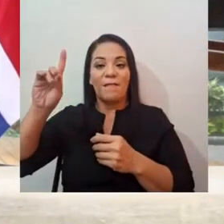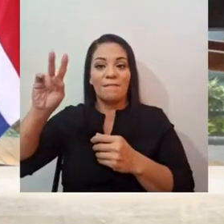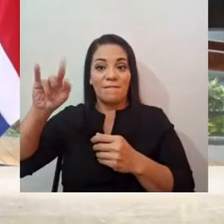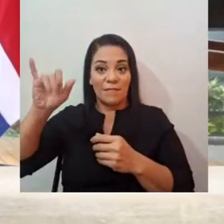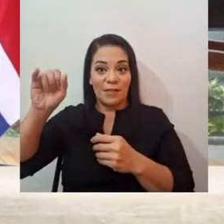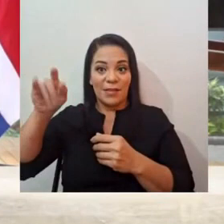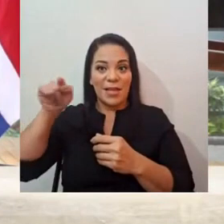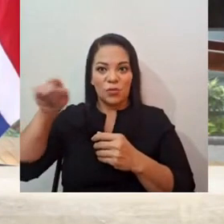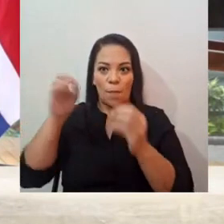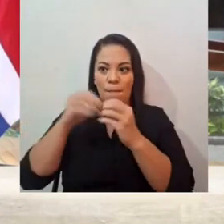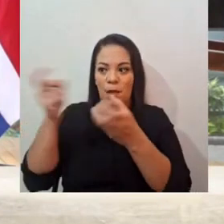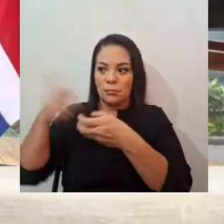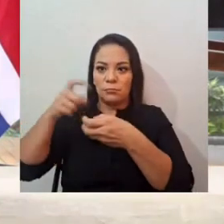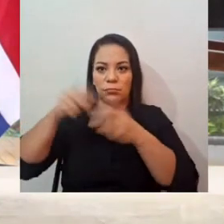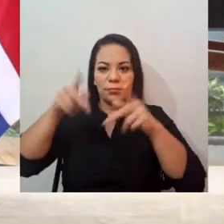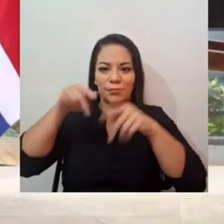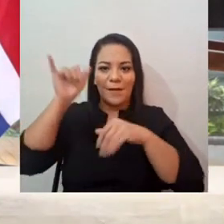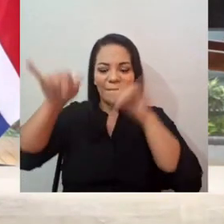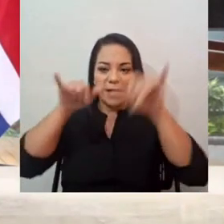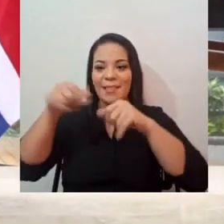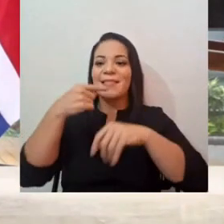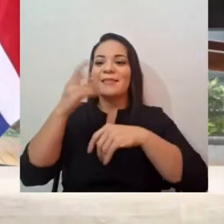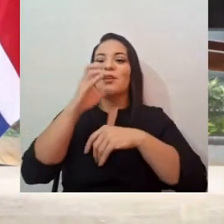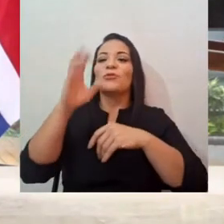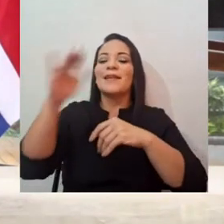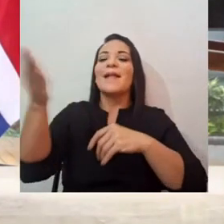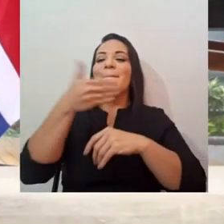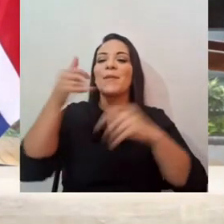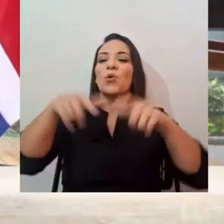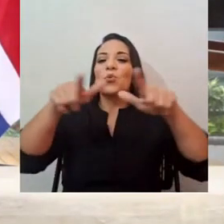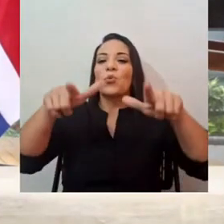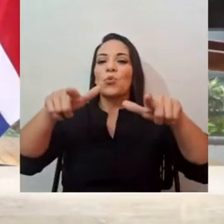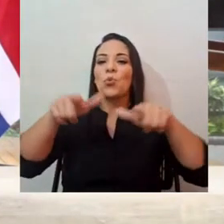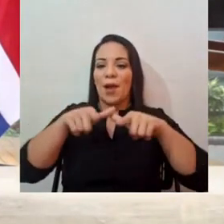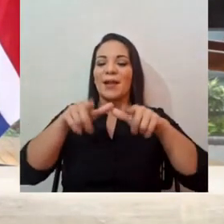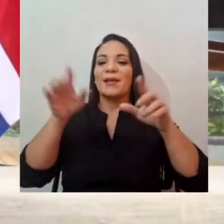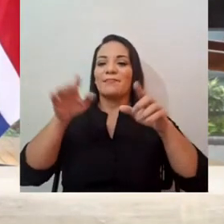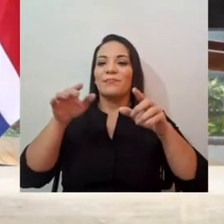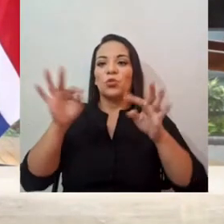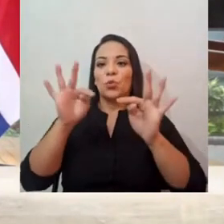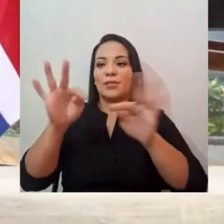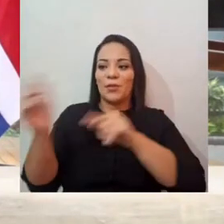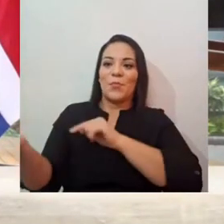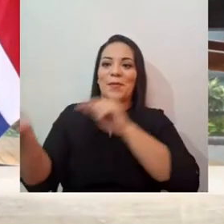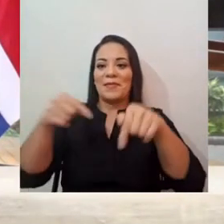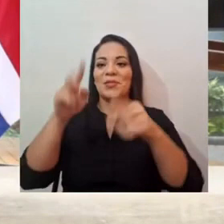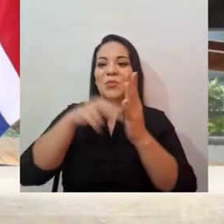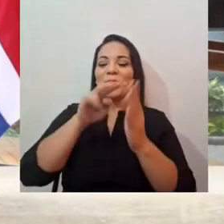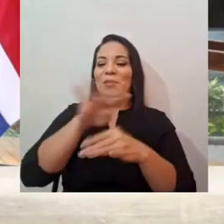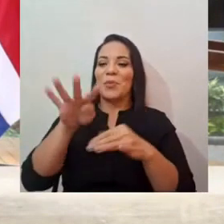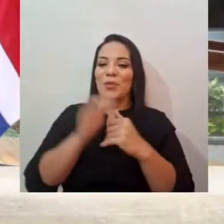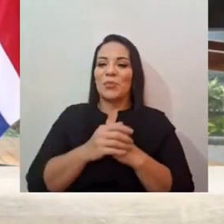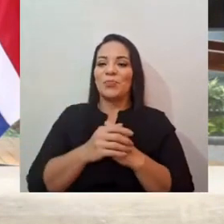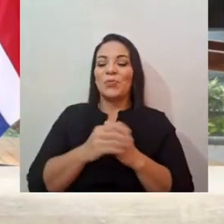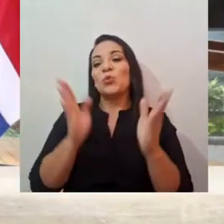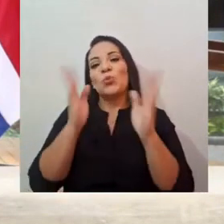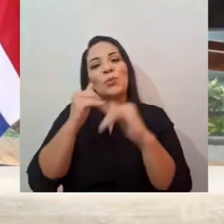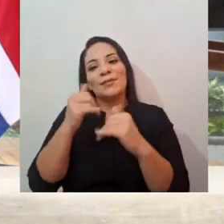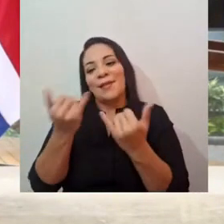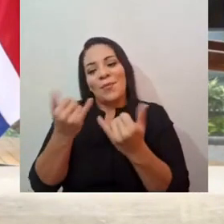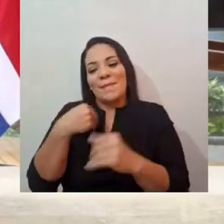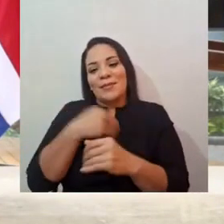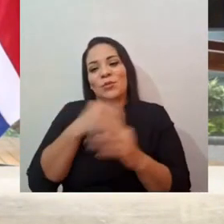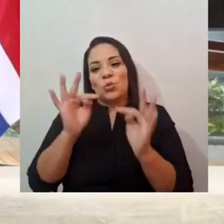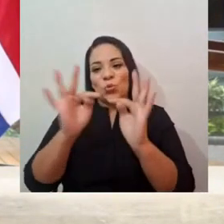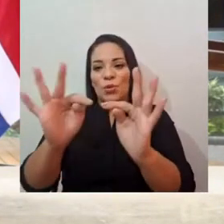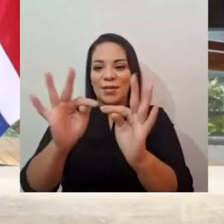tiene de gente que viaja, dice que Costa Rica es el mejor destino para el 2024, aquí no está el ministro de Turismo.